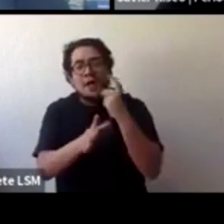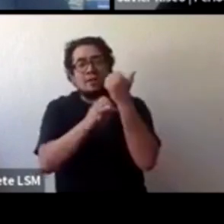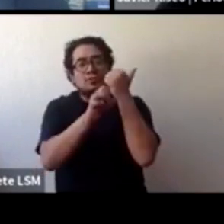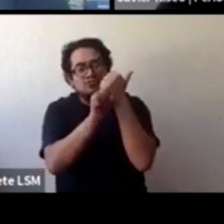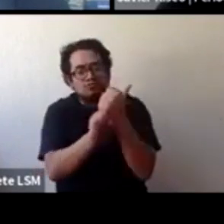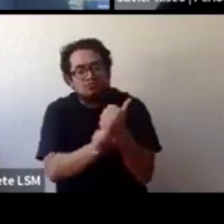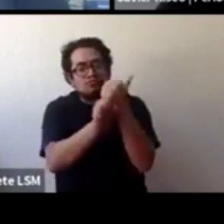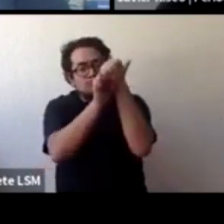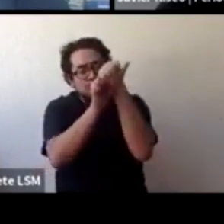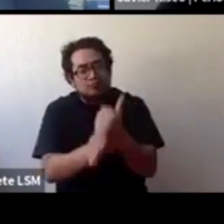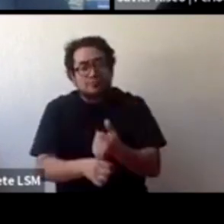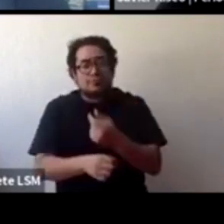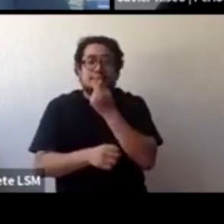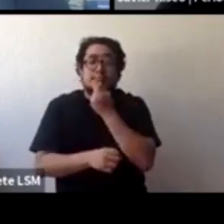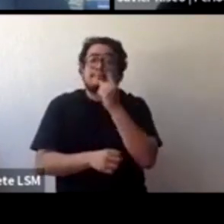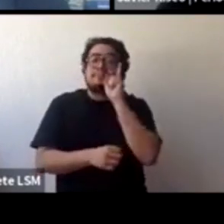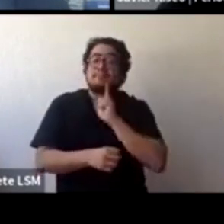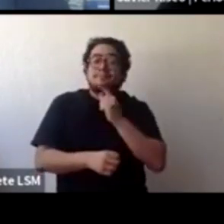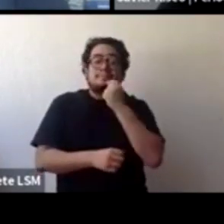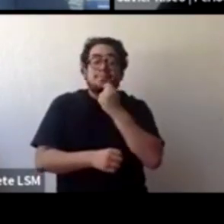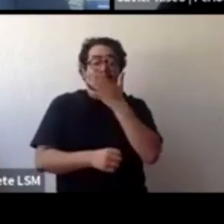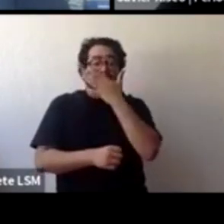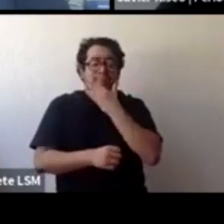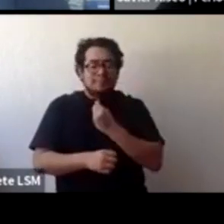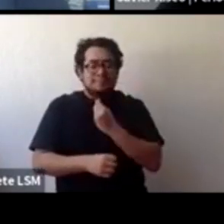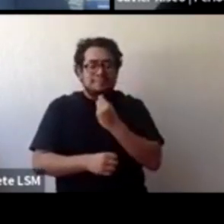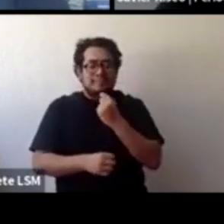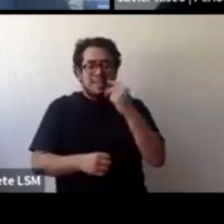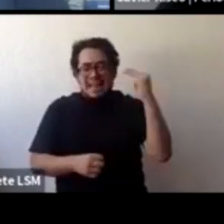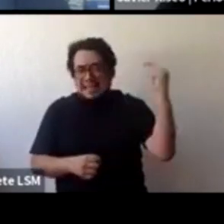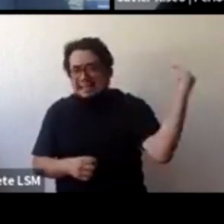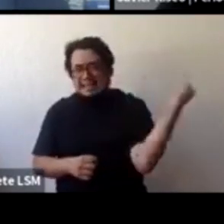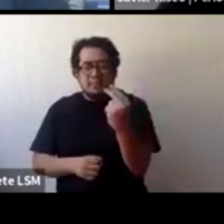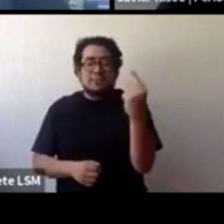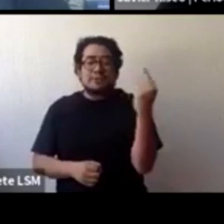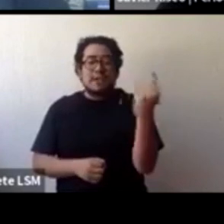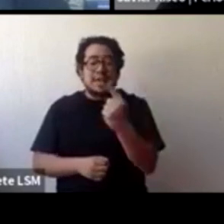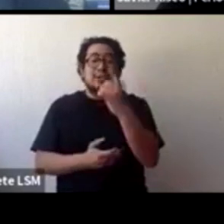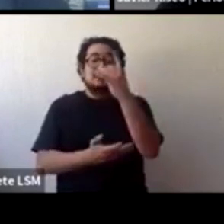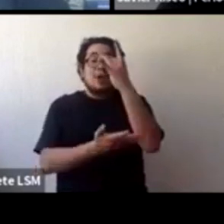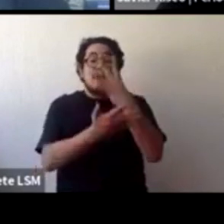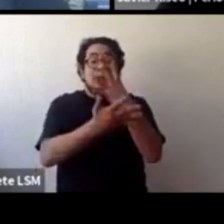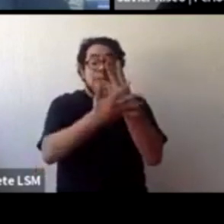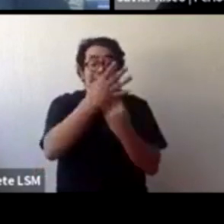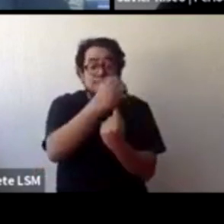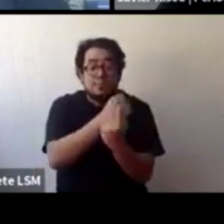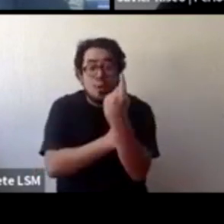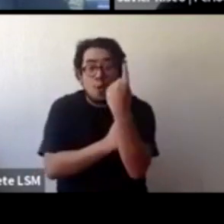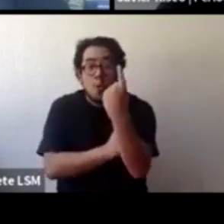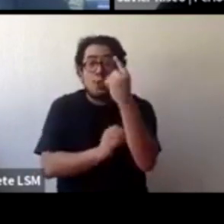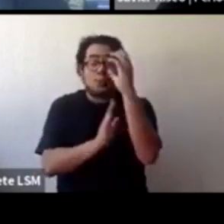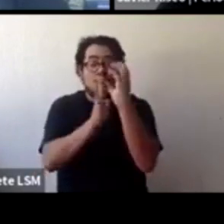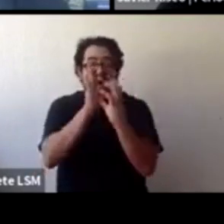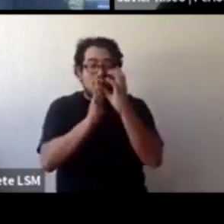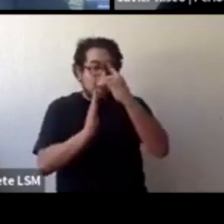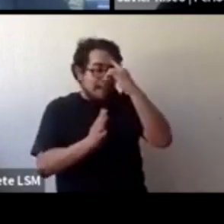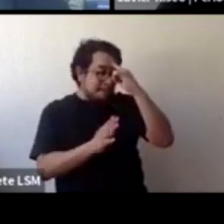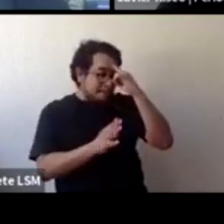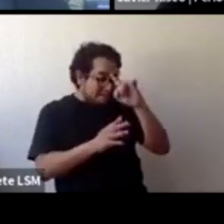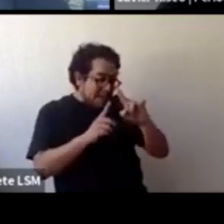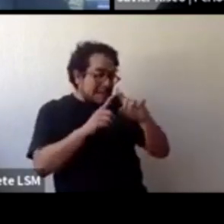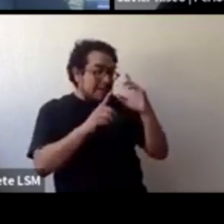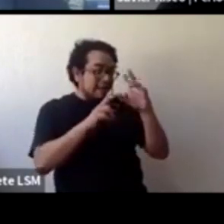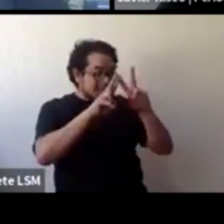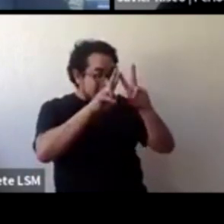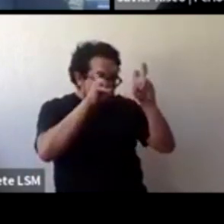de oportunidad porque lo que nos surge es un código único en materia civil y penal en este tema. Lo que nos surge es tener